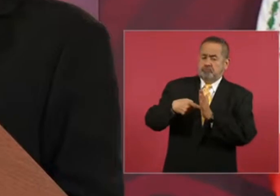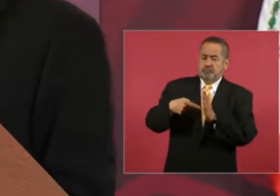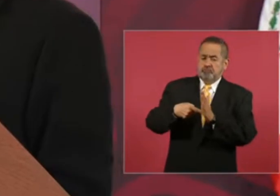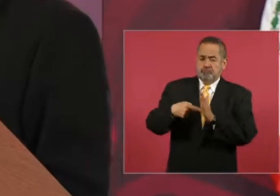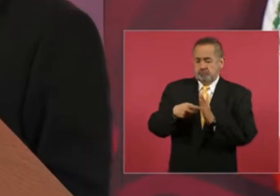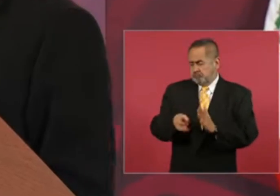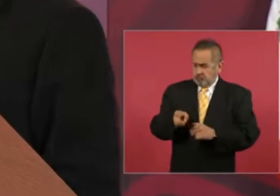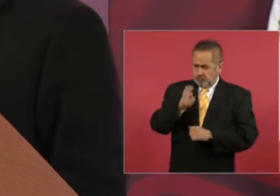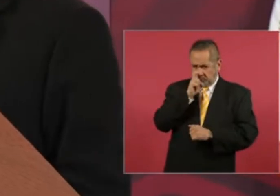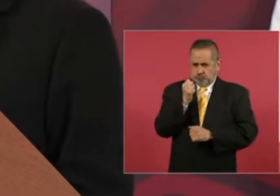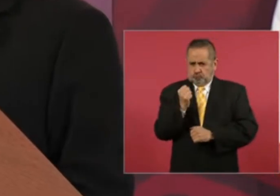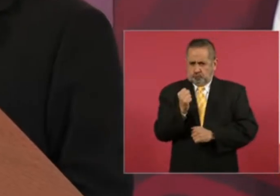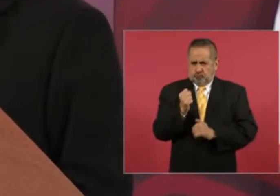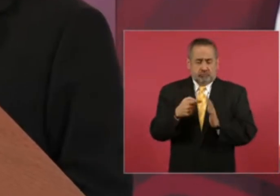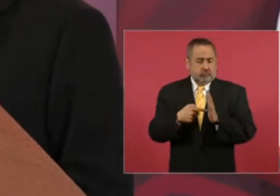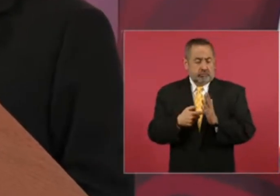drásticos.